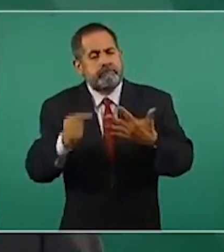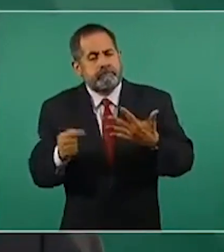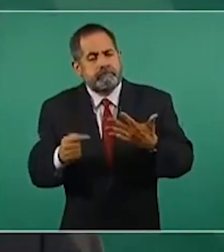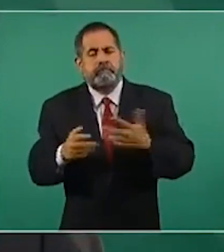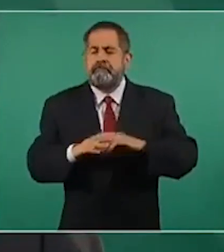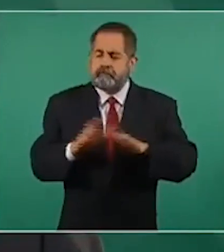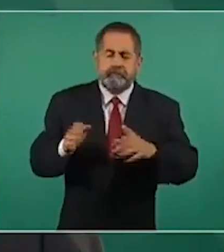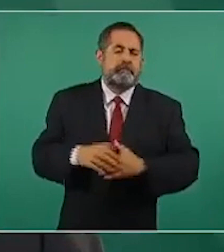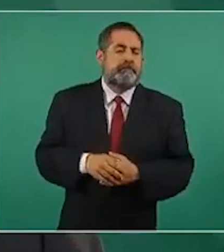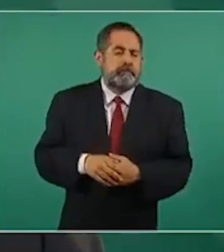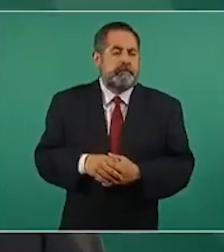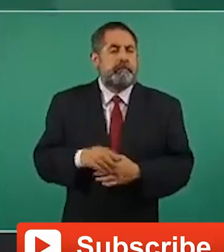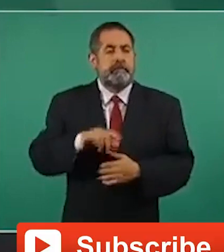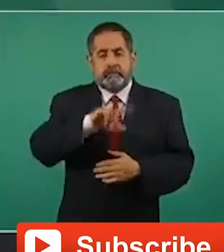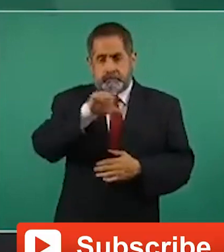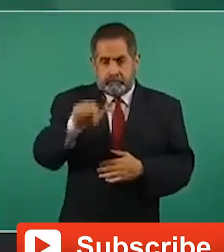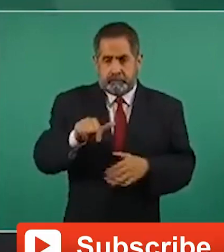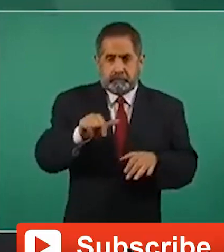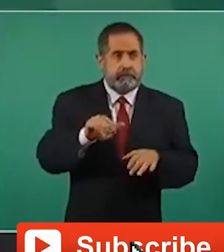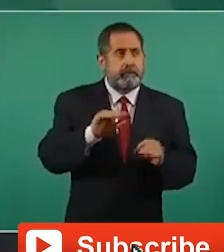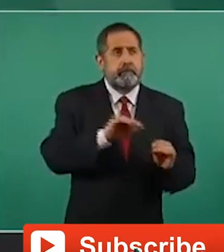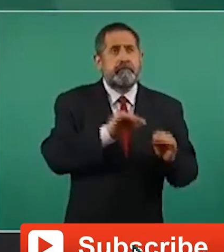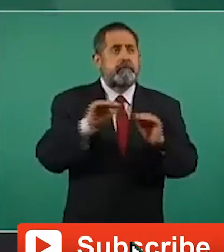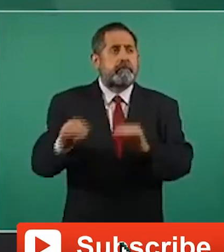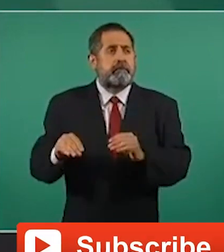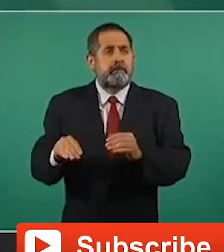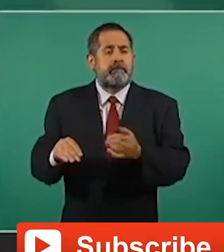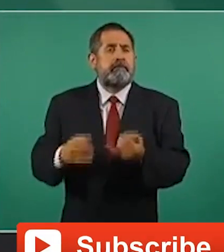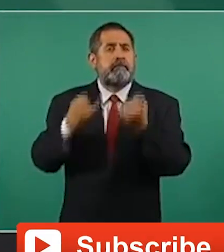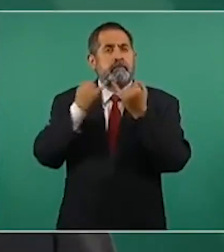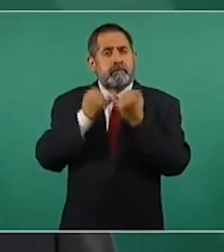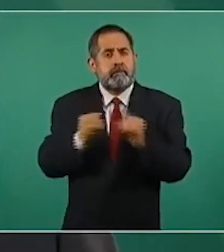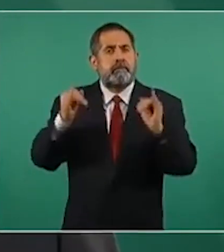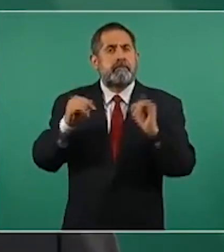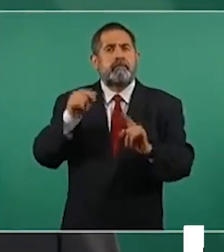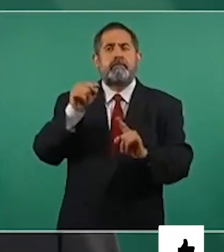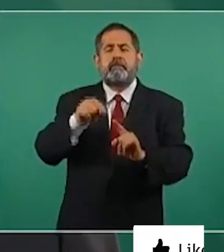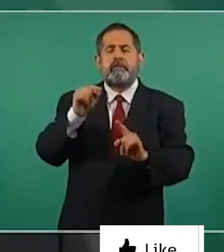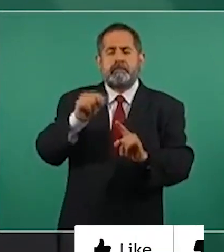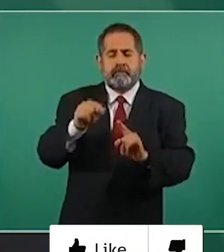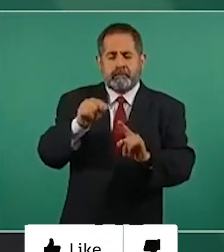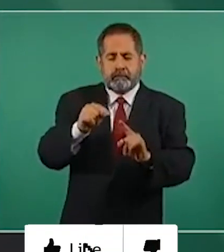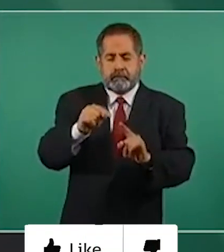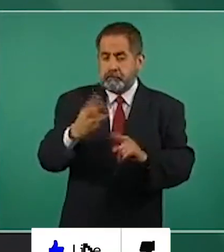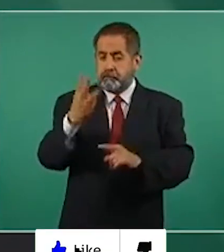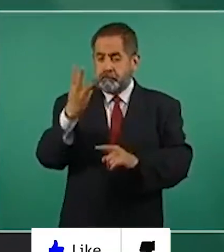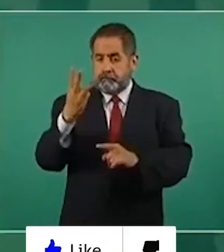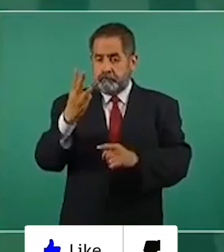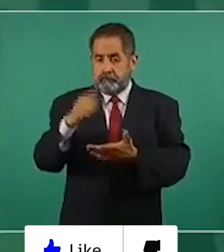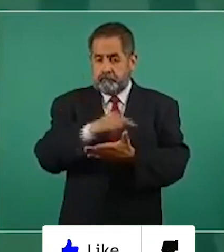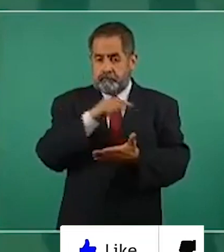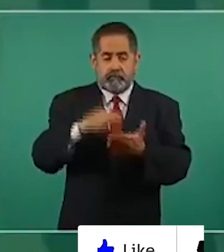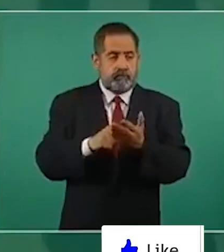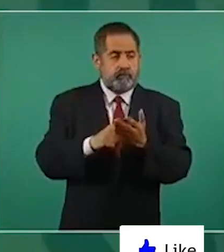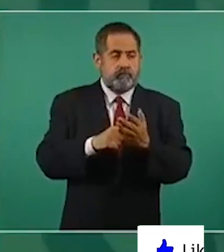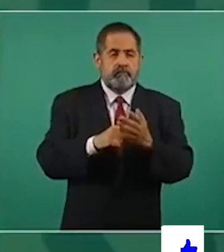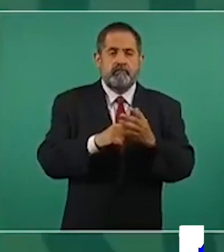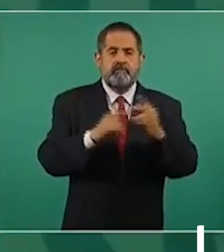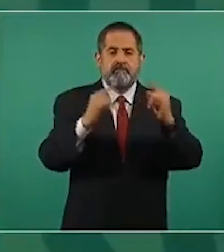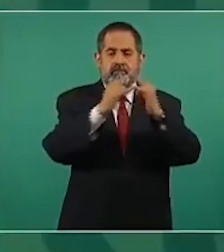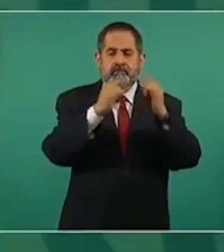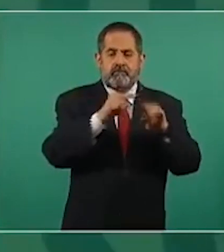Luego vamos a inaugurar tres instalaciones de la Guardia Nacional,